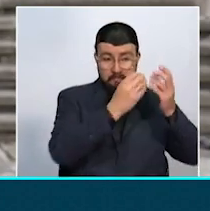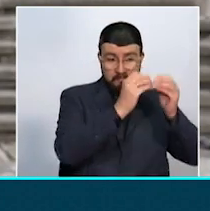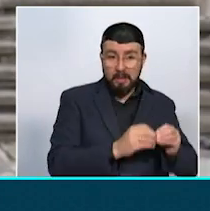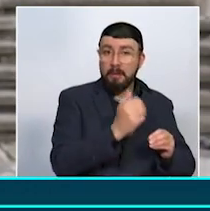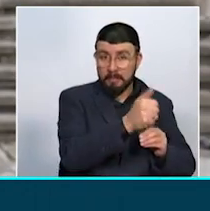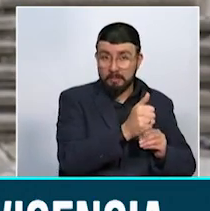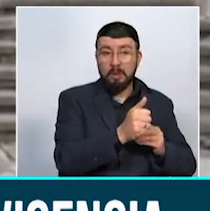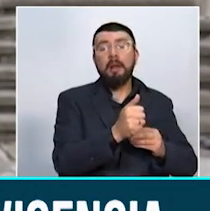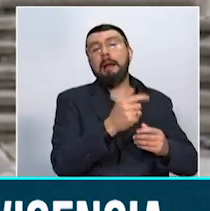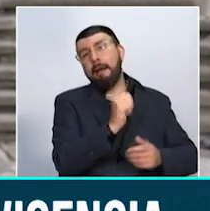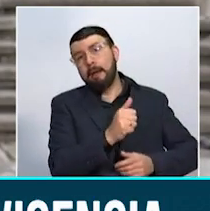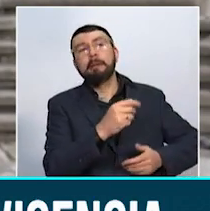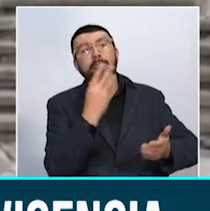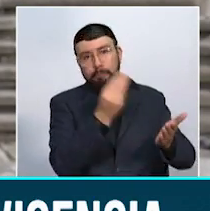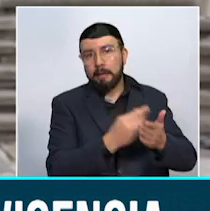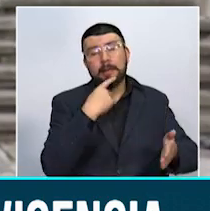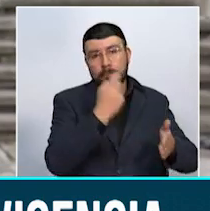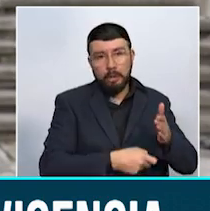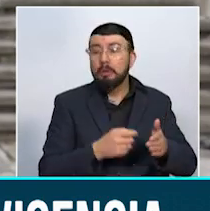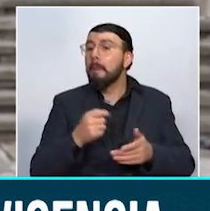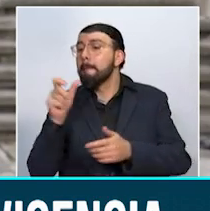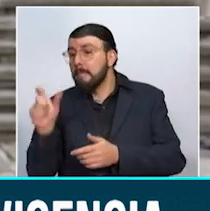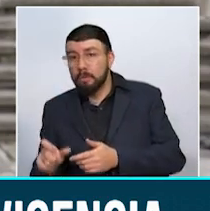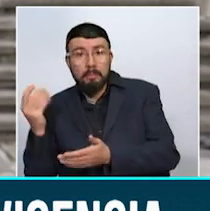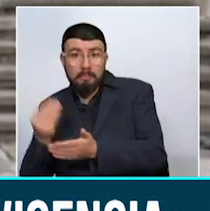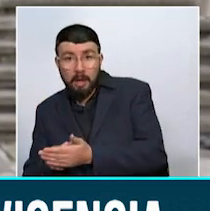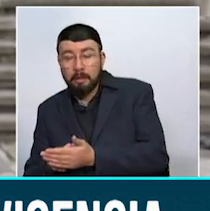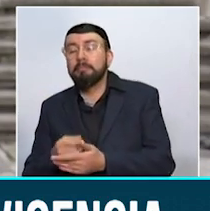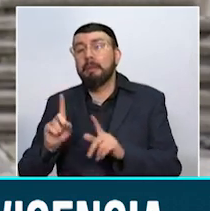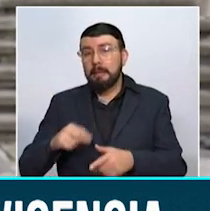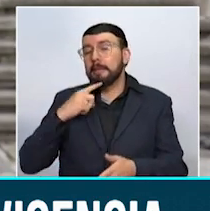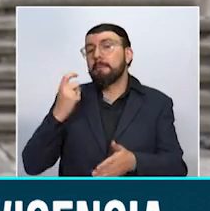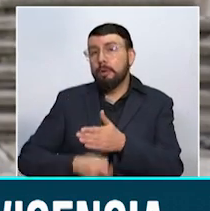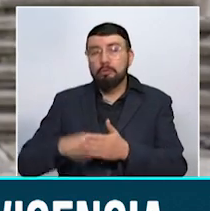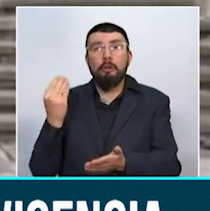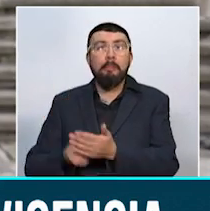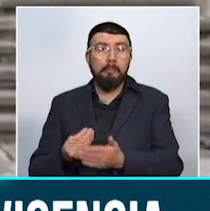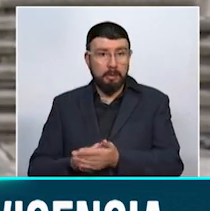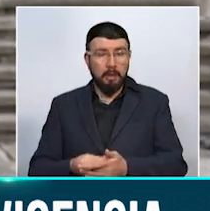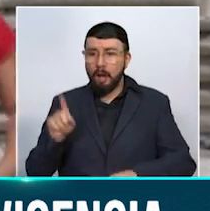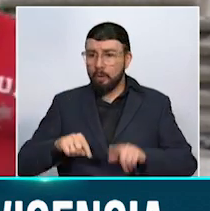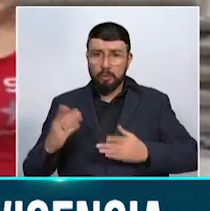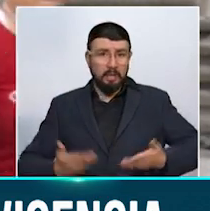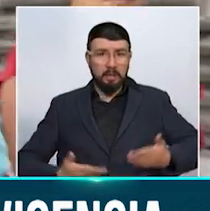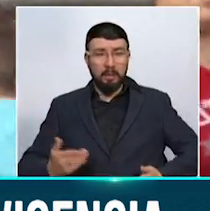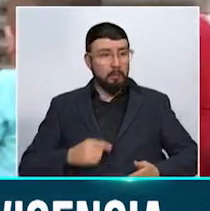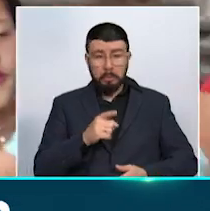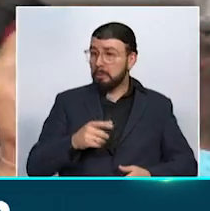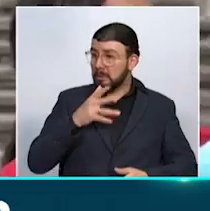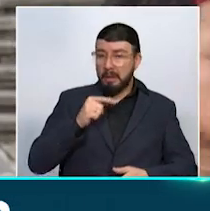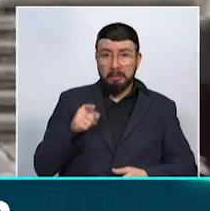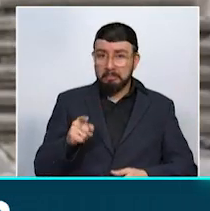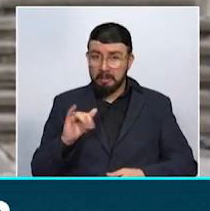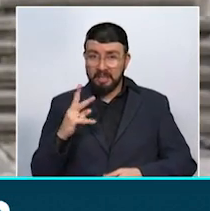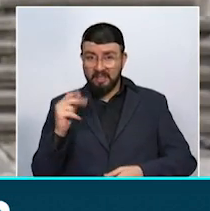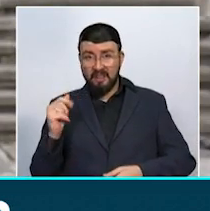últimas pues eso va a llegar al consumidor final, a pesar de que las personas, los tenderos que no estén obligados a declarar IVA, que no sea en régimen